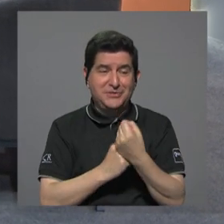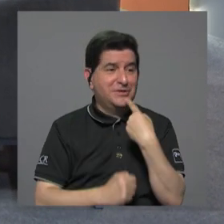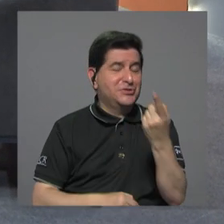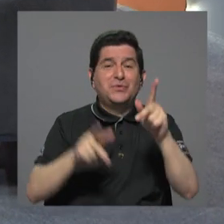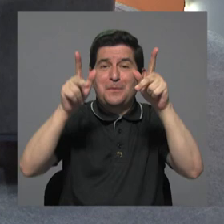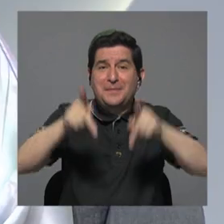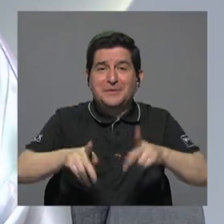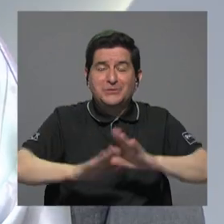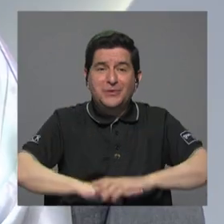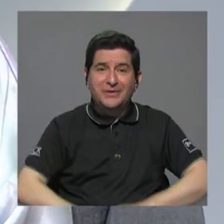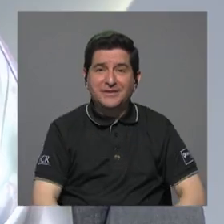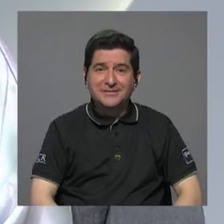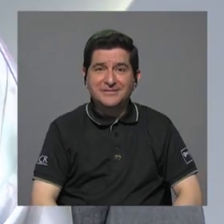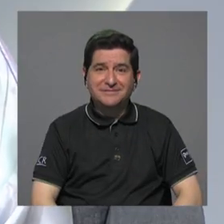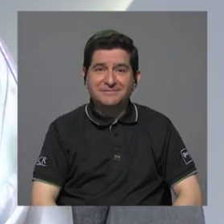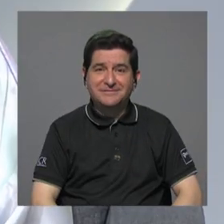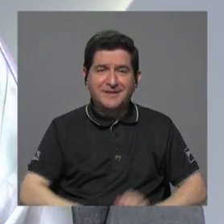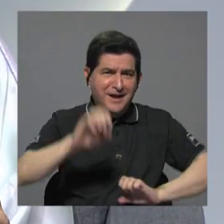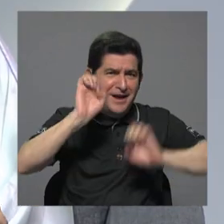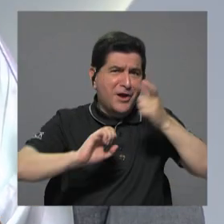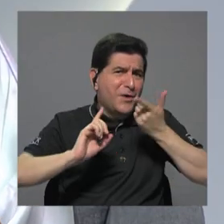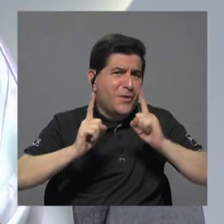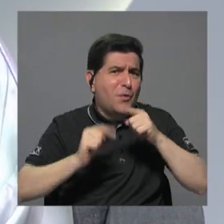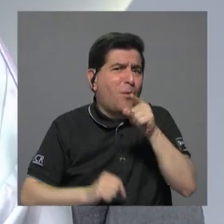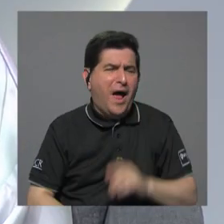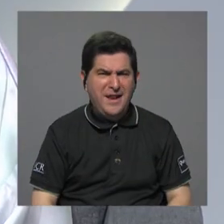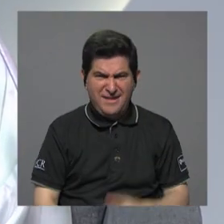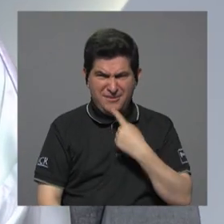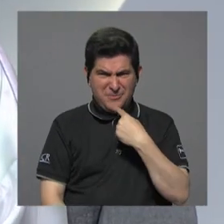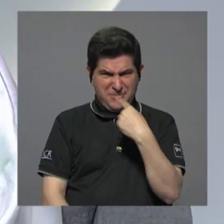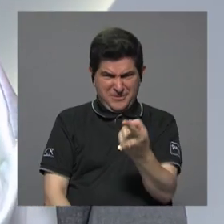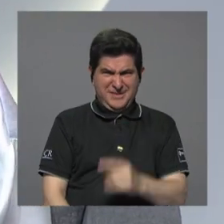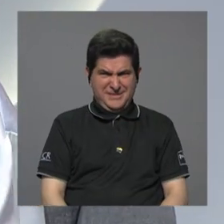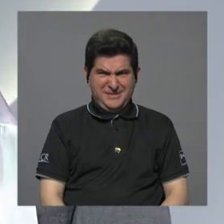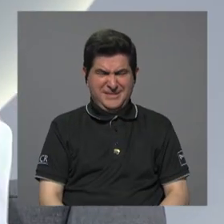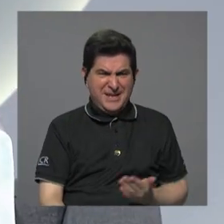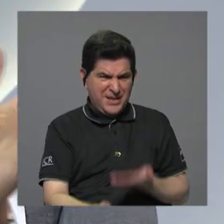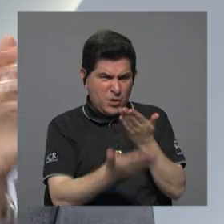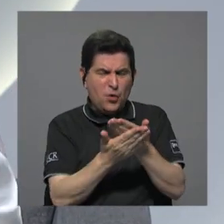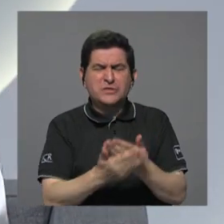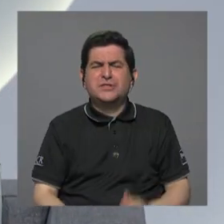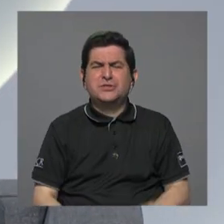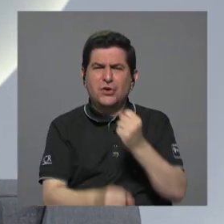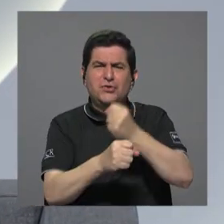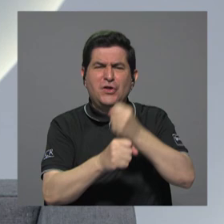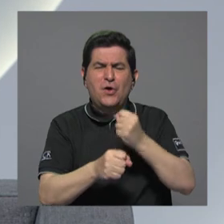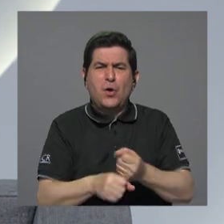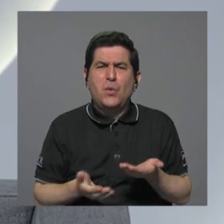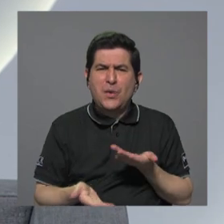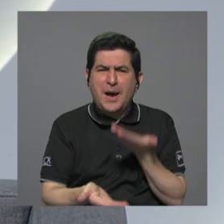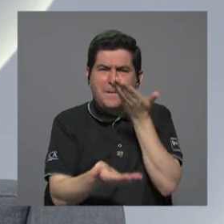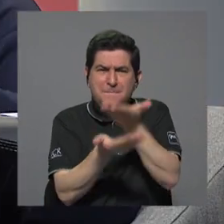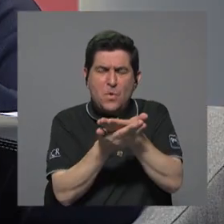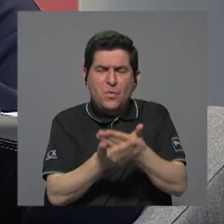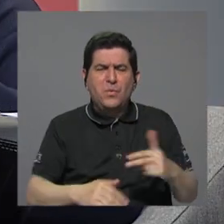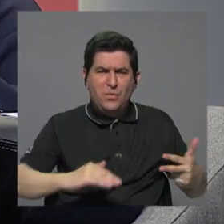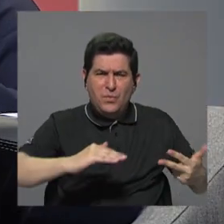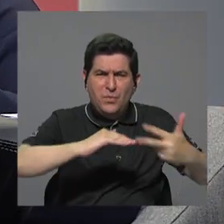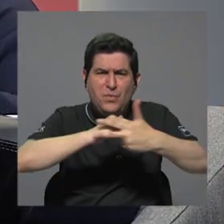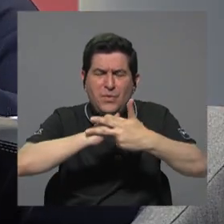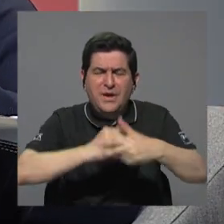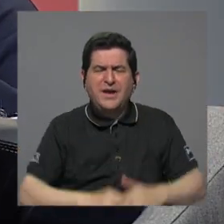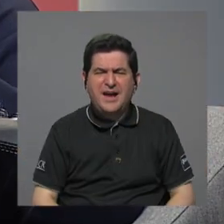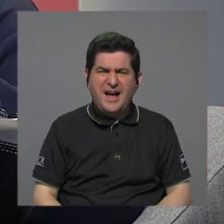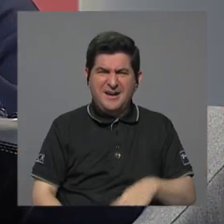decían las personas ¿qué valoración hace usted? entonces ¿podría uno decir que la concesión de obra pública en los puertos ha sido un fracaso? no yo no lo